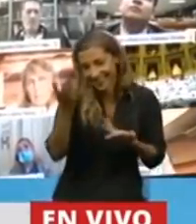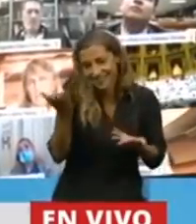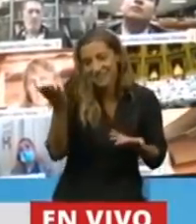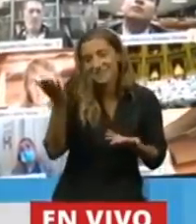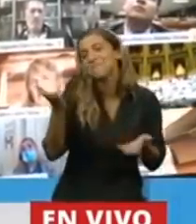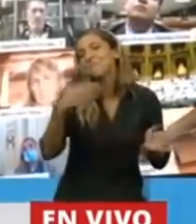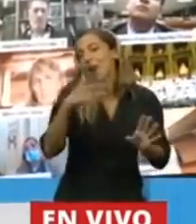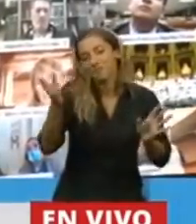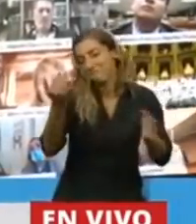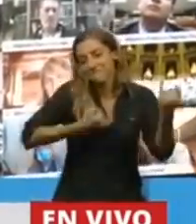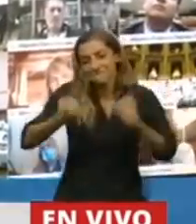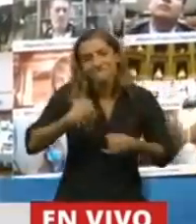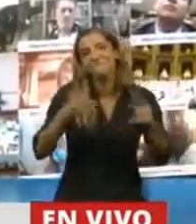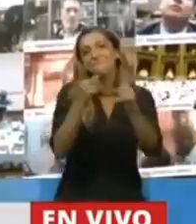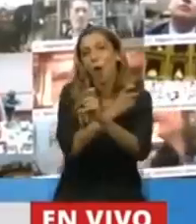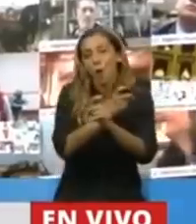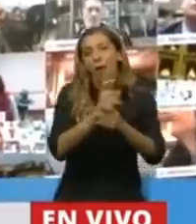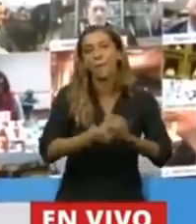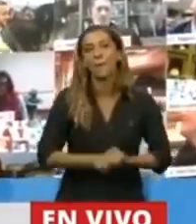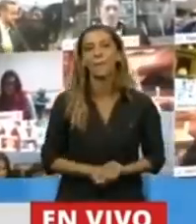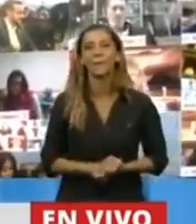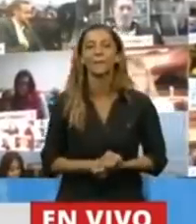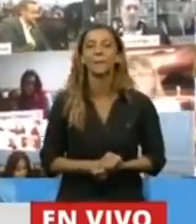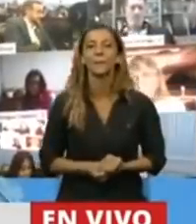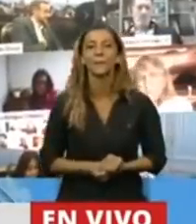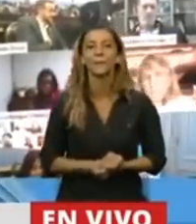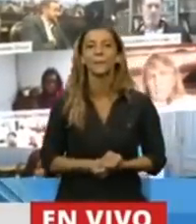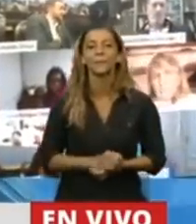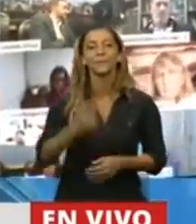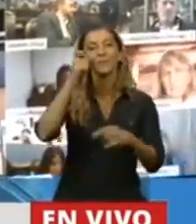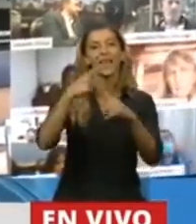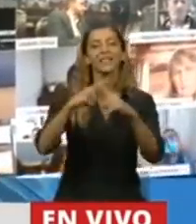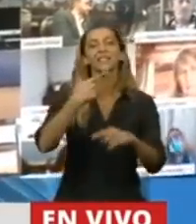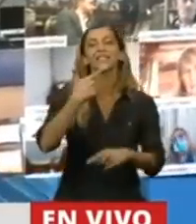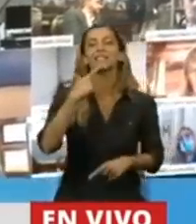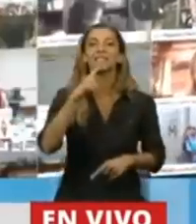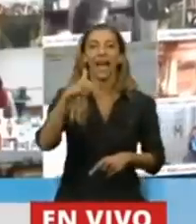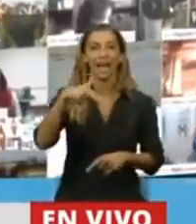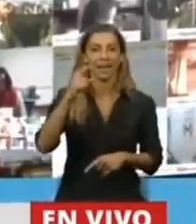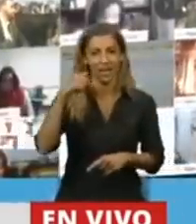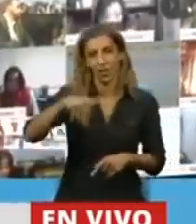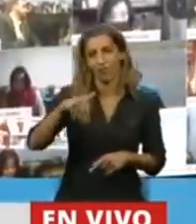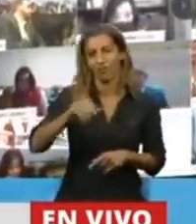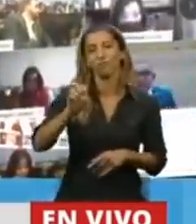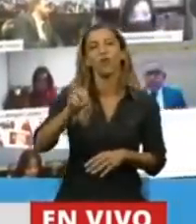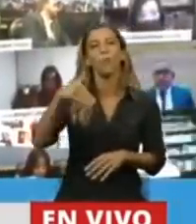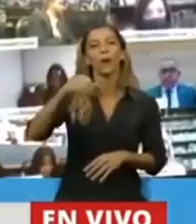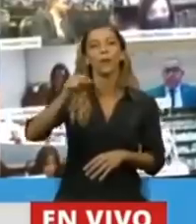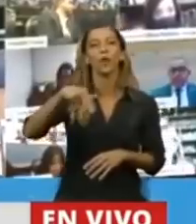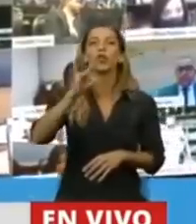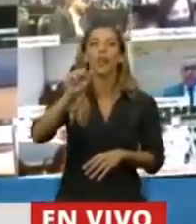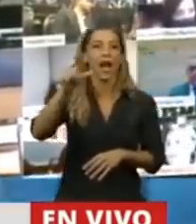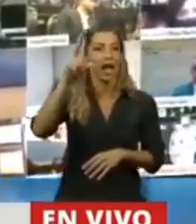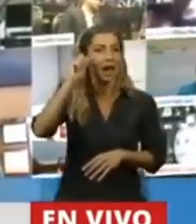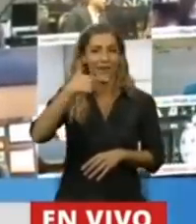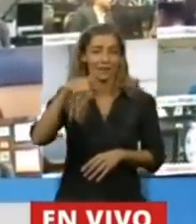un problema que había en la ex-Stani, hoy Mondalés, tope de gama de fábrica de